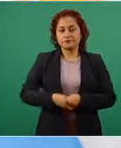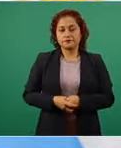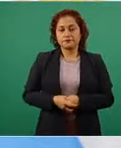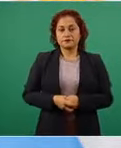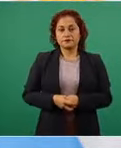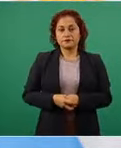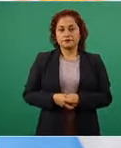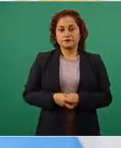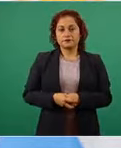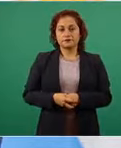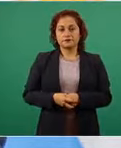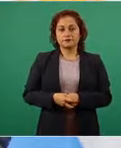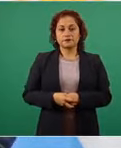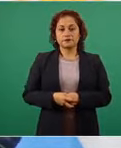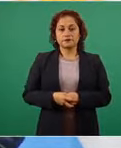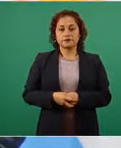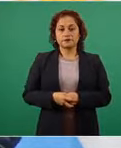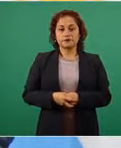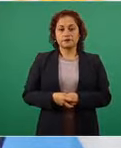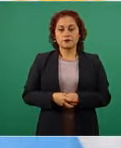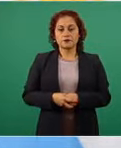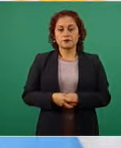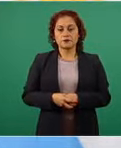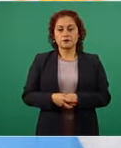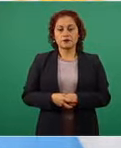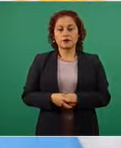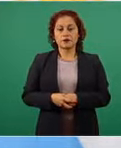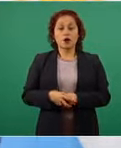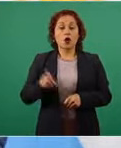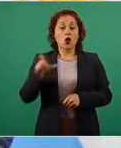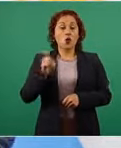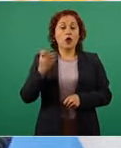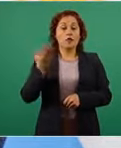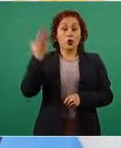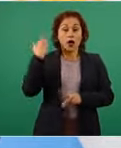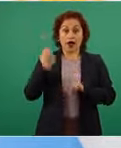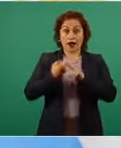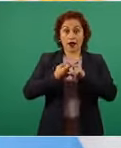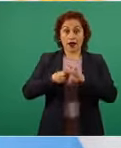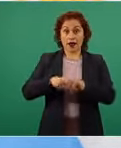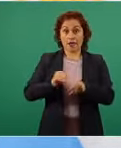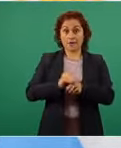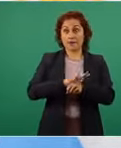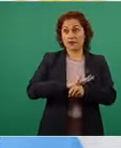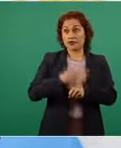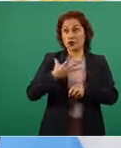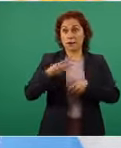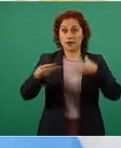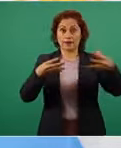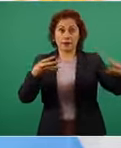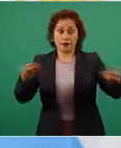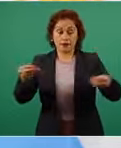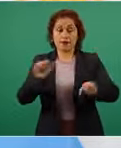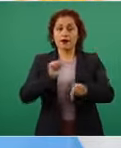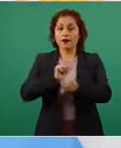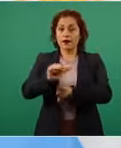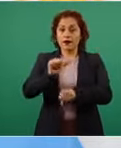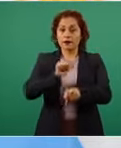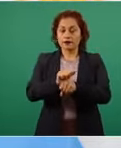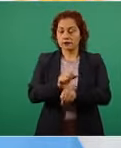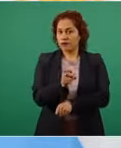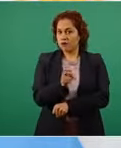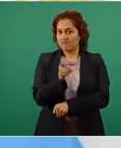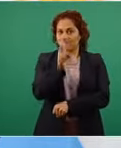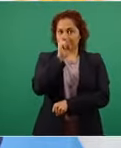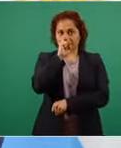la Argentina debió hacer al inicio de la pandemia una cuarentena muy estricta porque entre